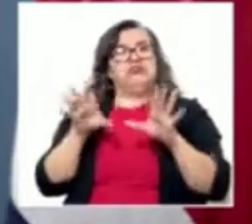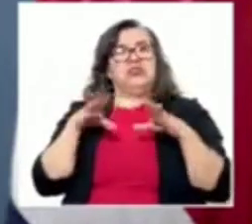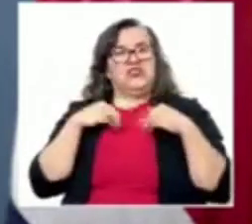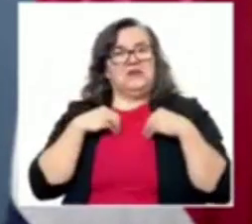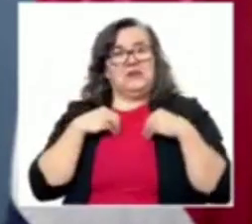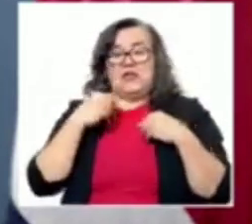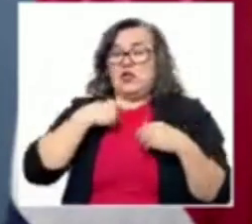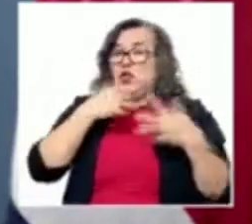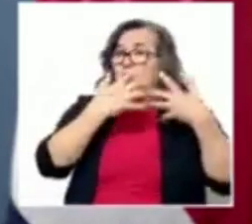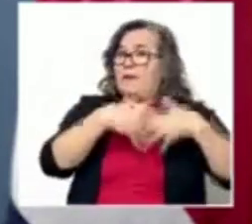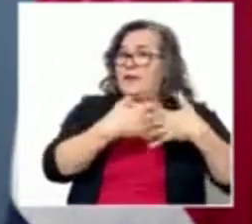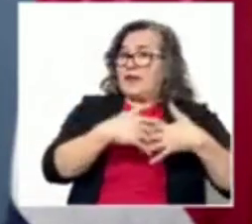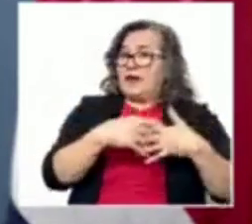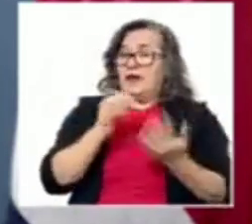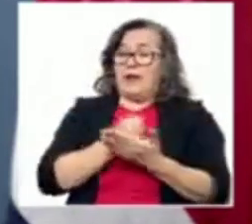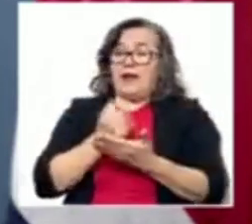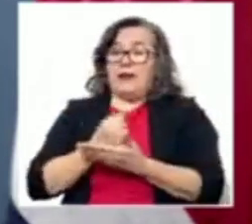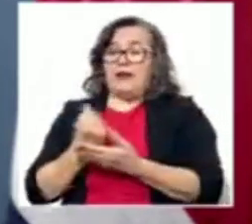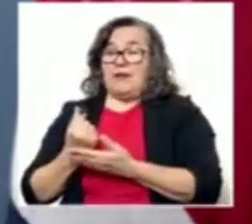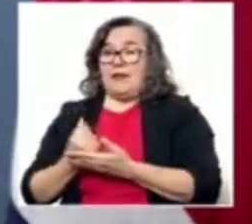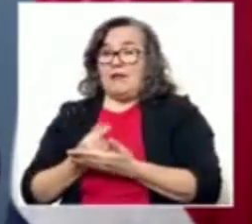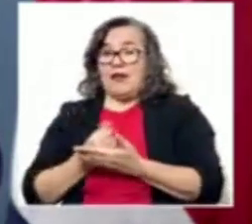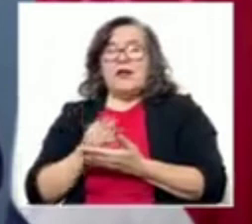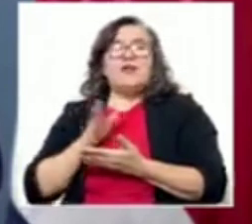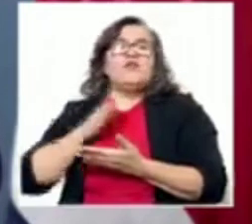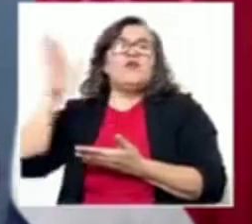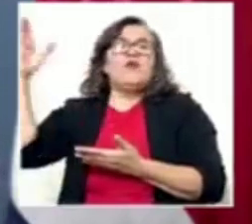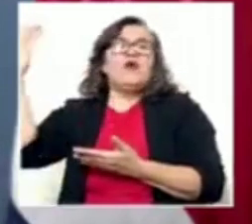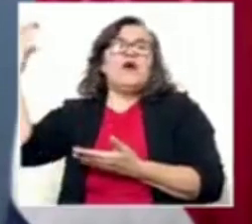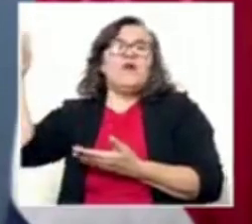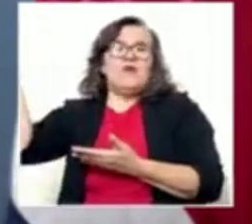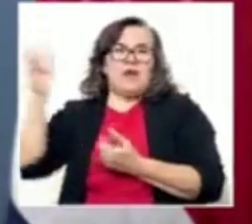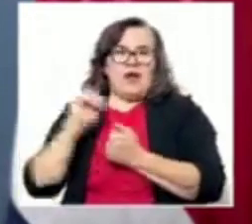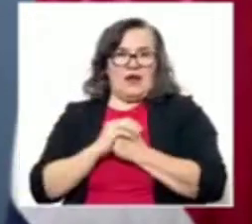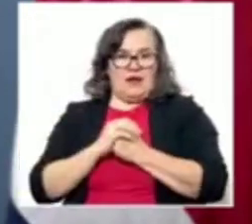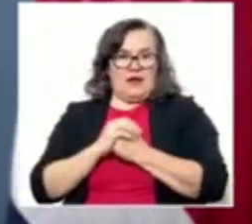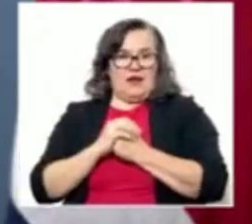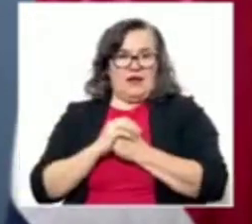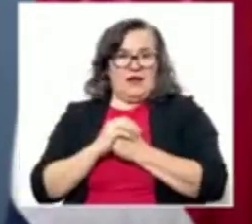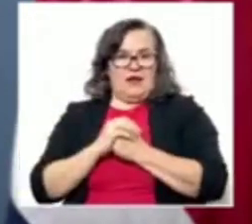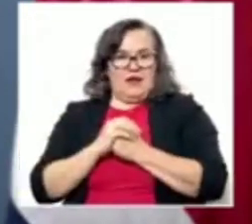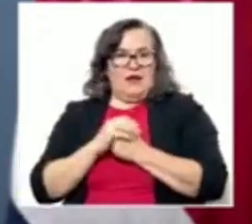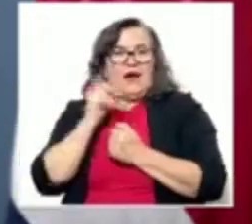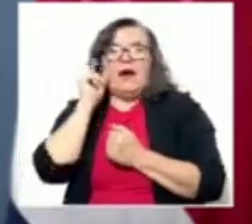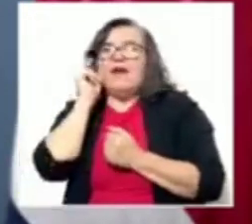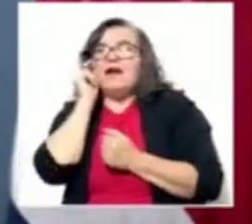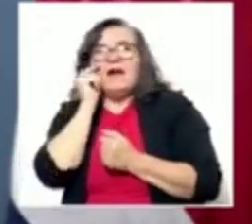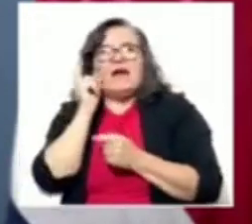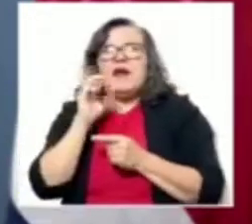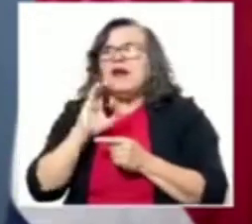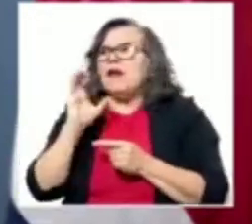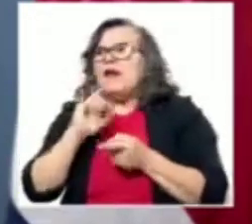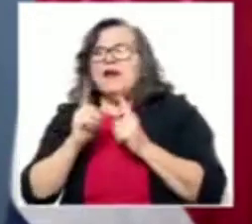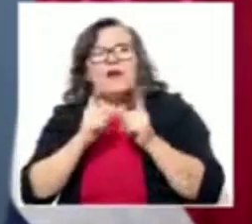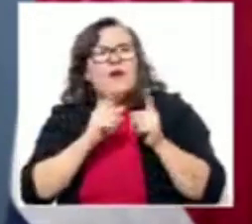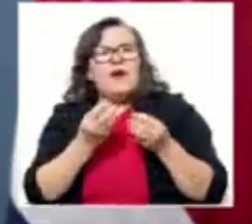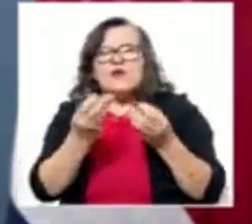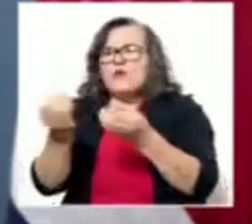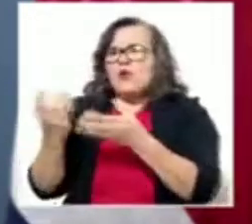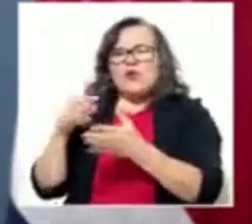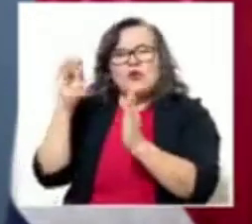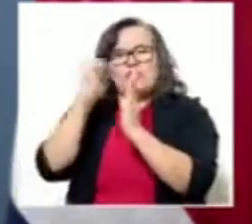fuera empresario queriendo ganar plata, yo me estaría yendo a Colombia, por ejemplo, a ver qué países, qué productos están